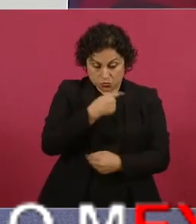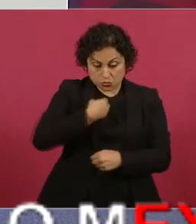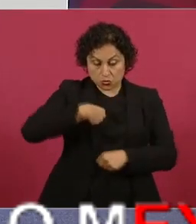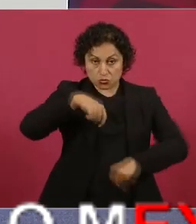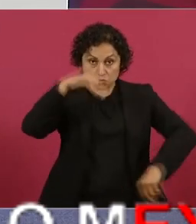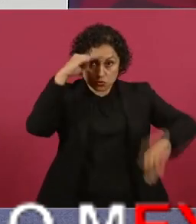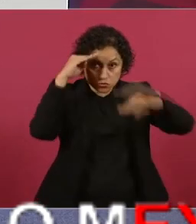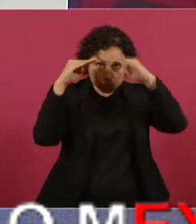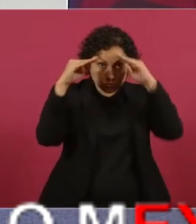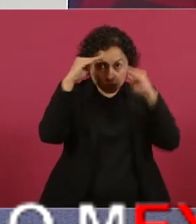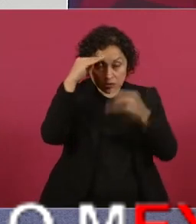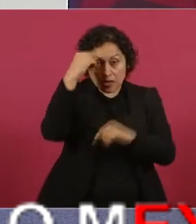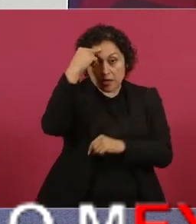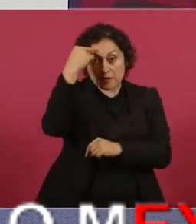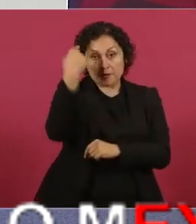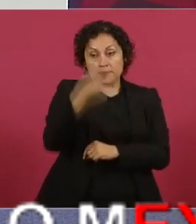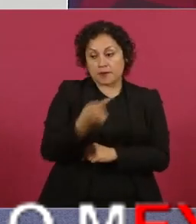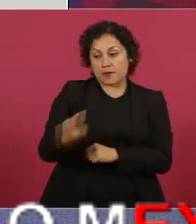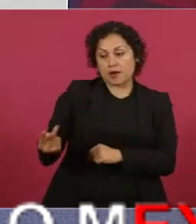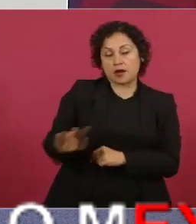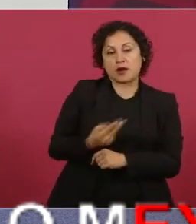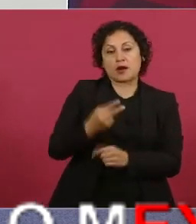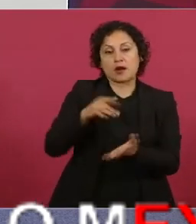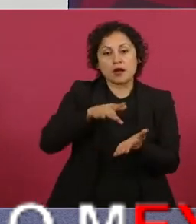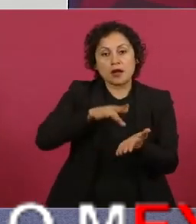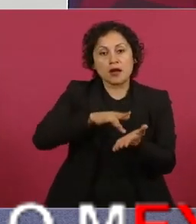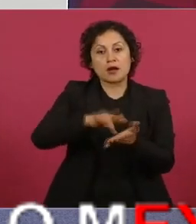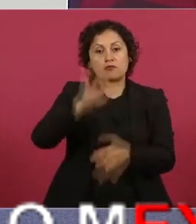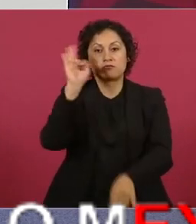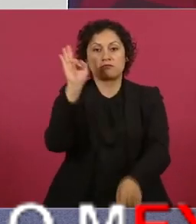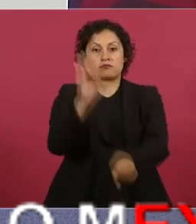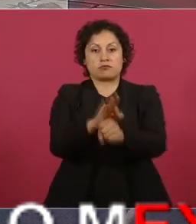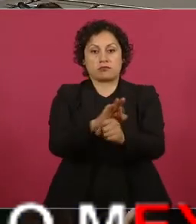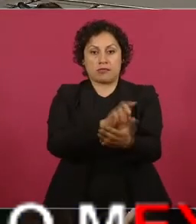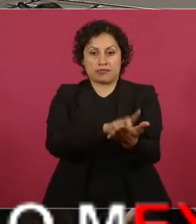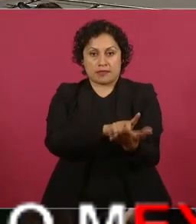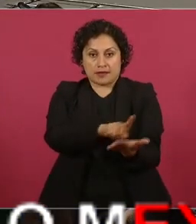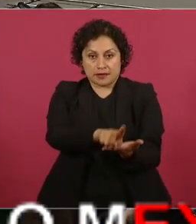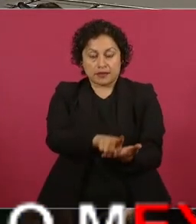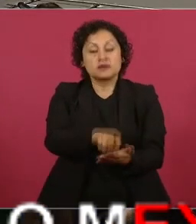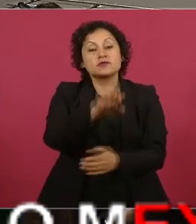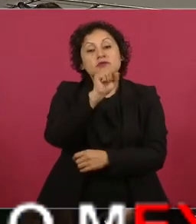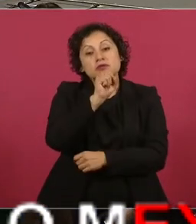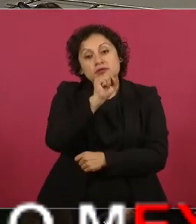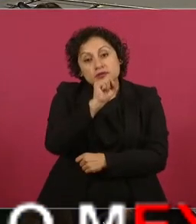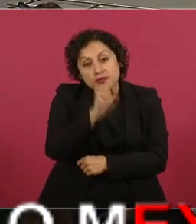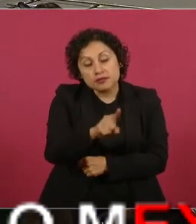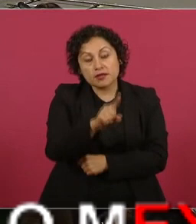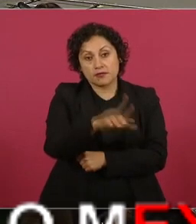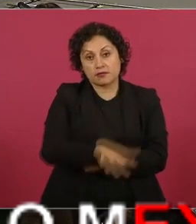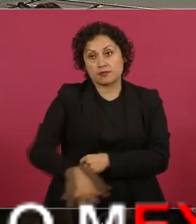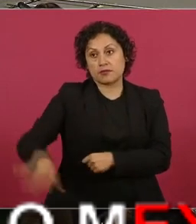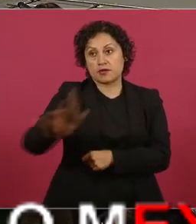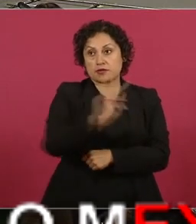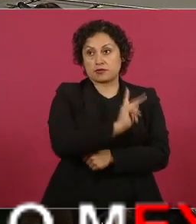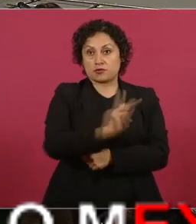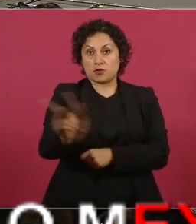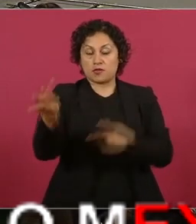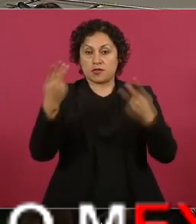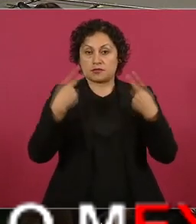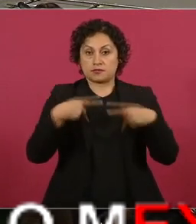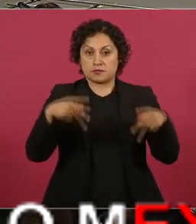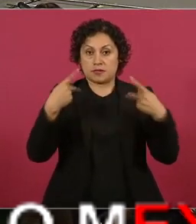garanticen esos derechos y por el otro, se mejore el uso y aprovechamiento de los recursos públicos